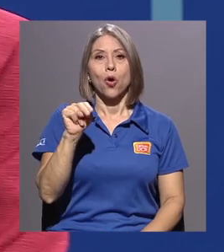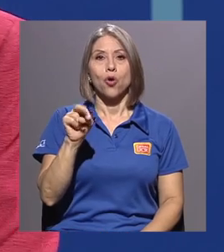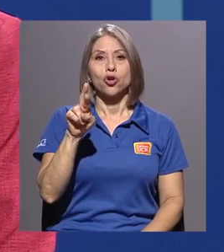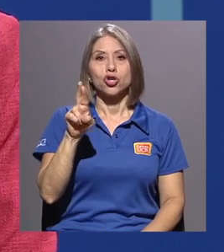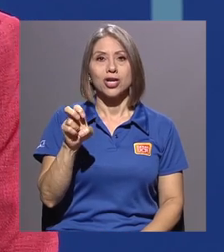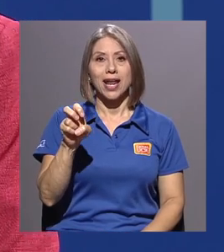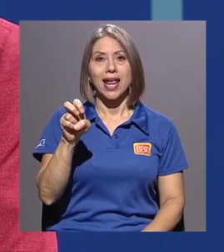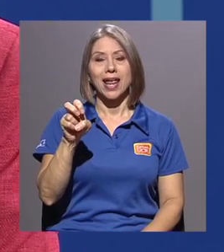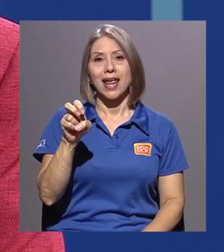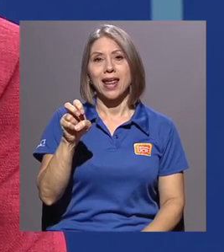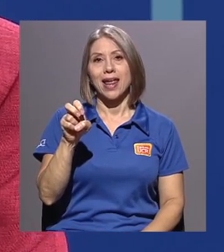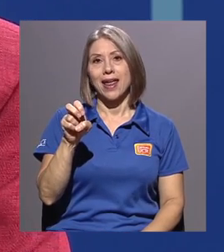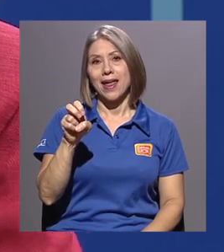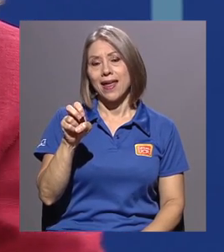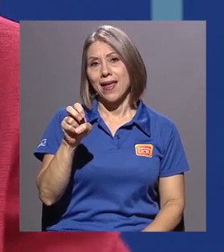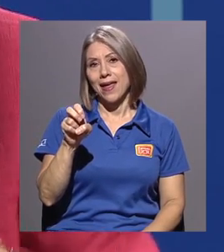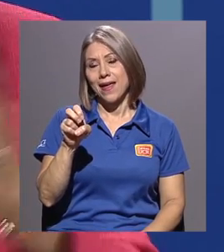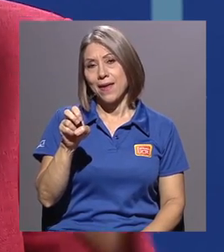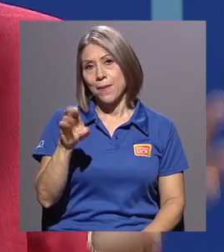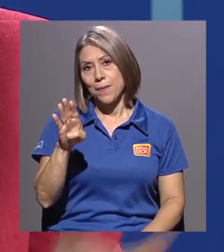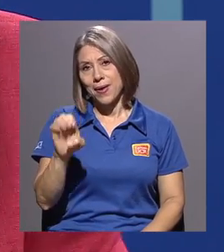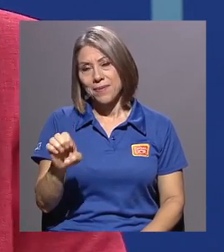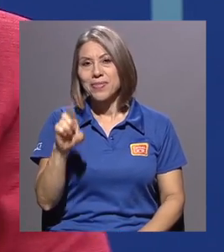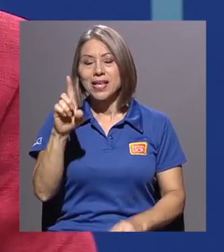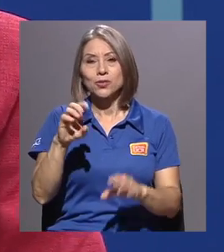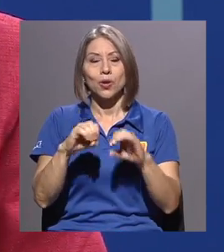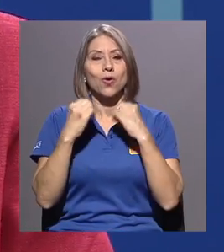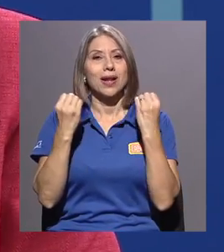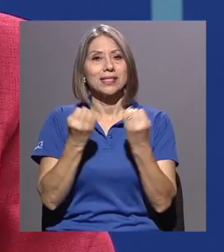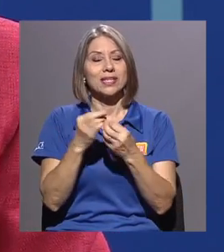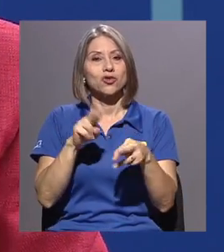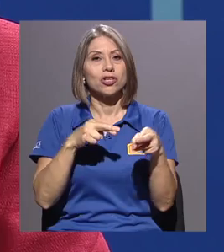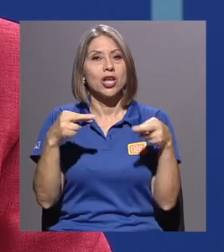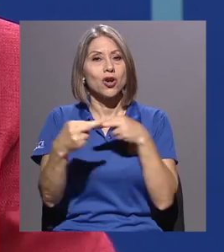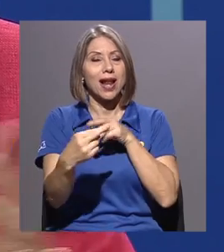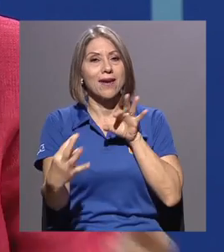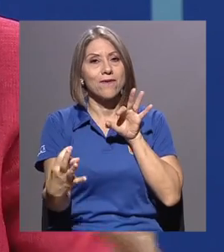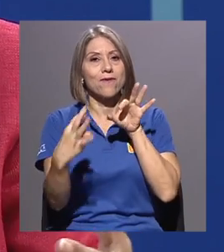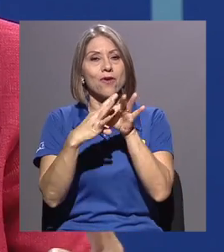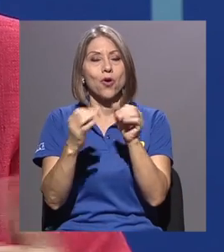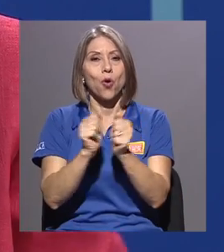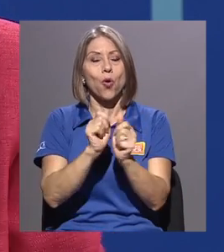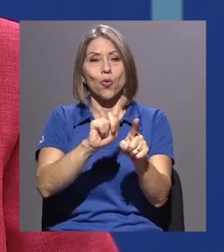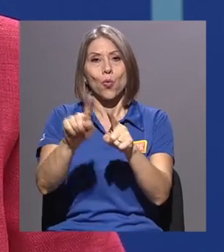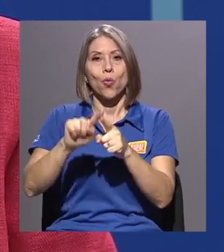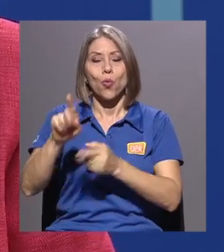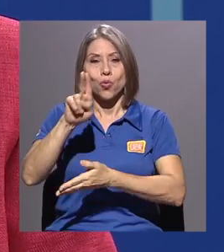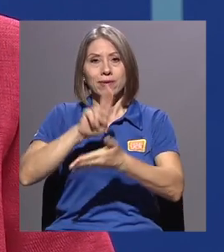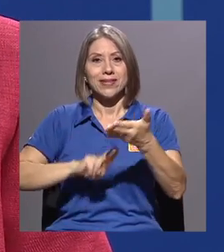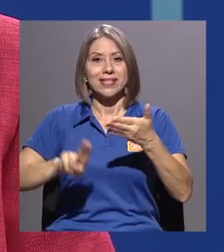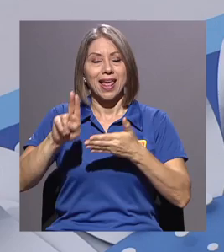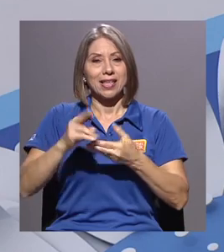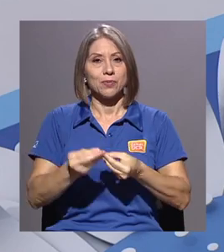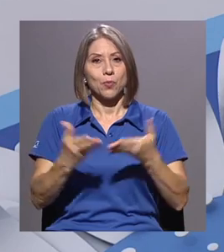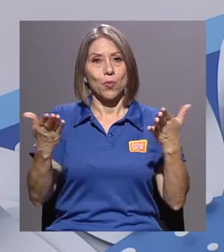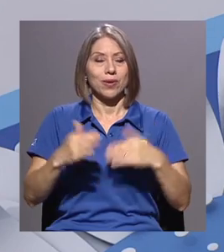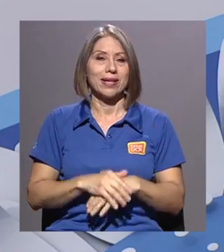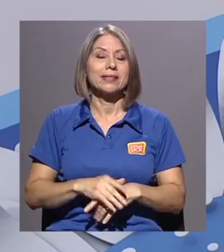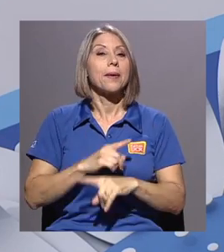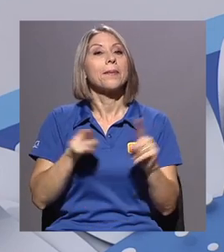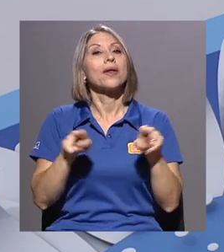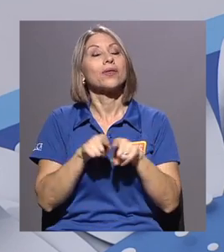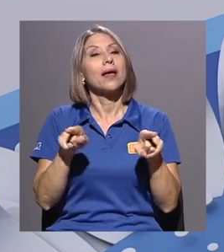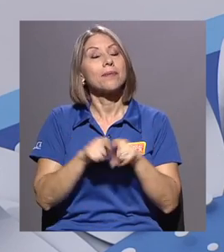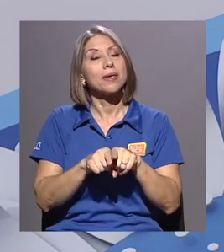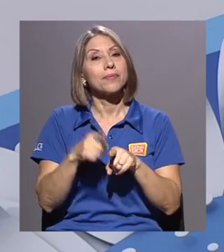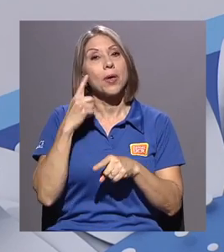una de las organizaciones regionales que tiene que ver con las universidades públicas de nuestra región, precisamente, pero también